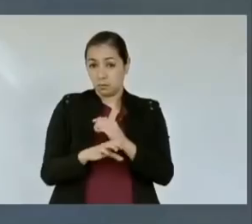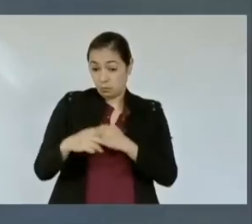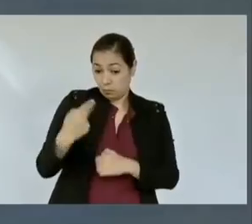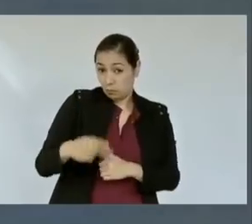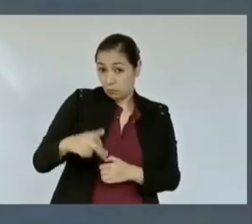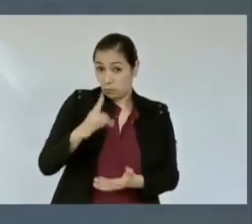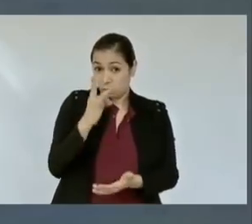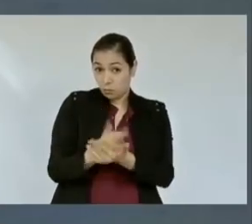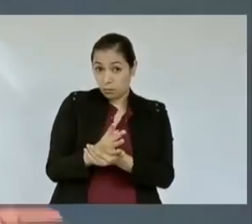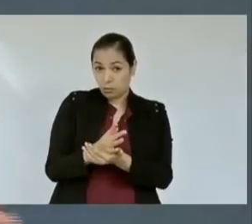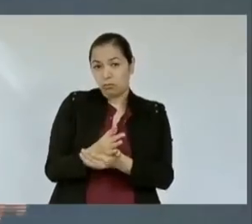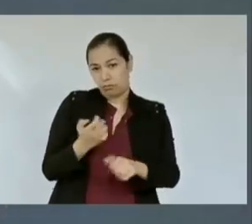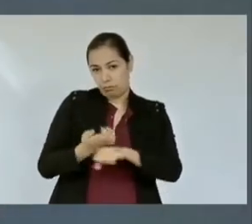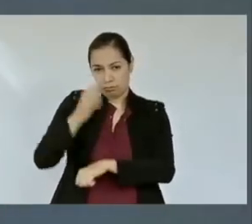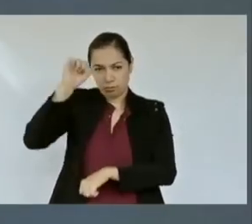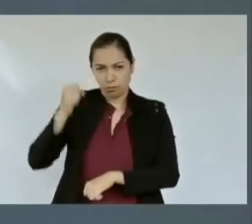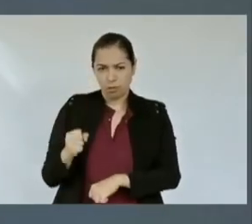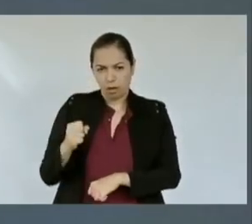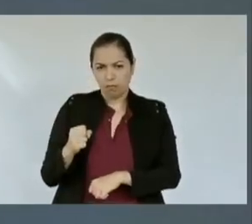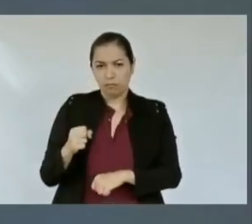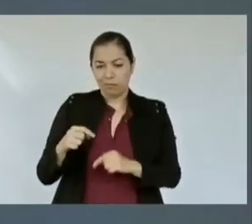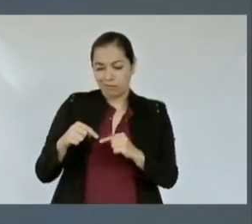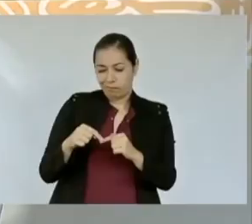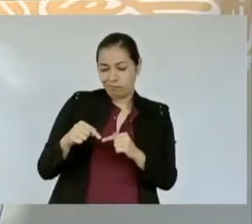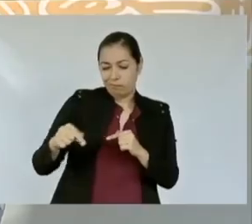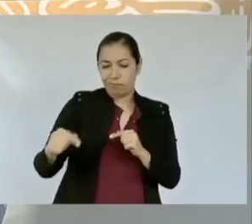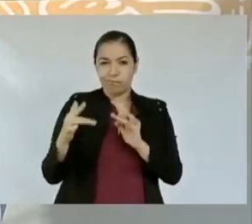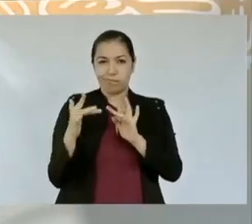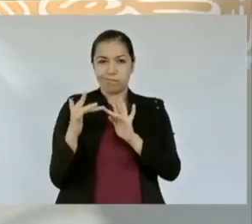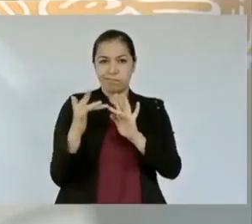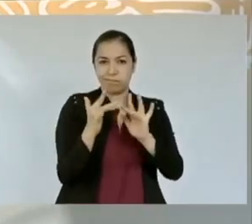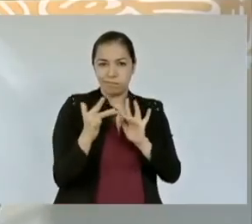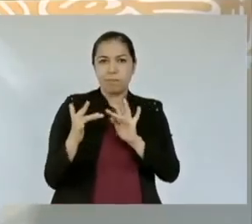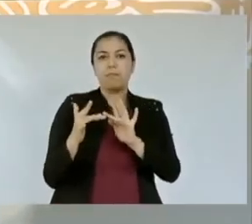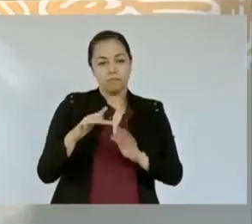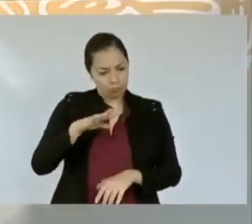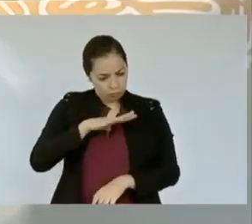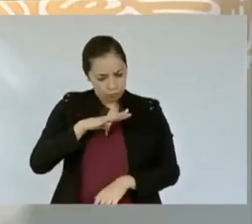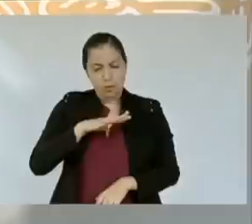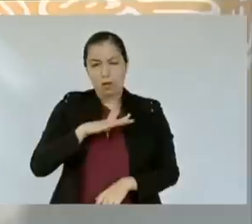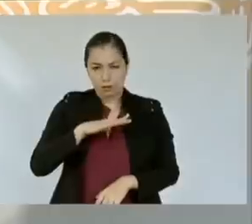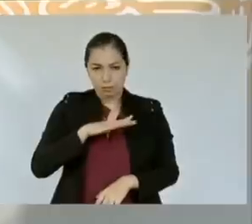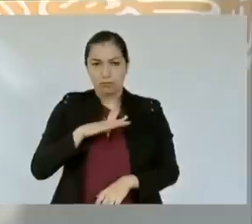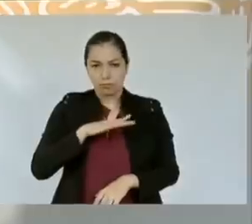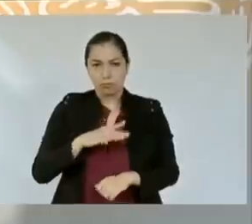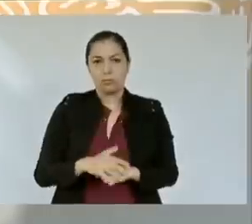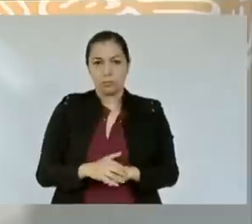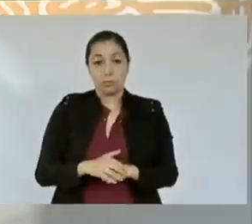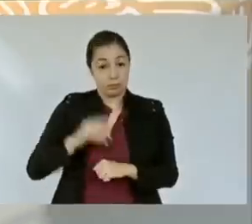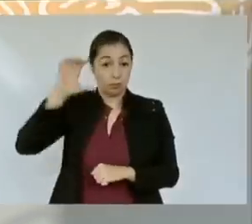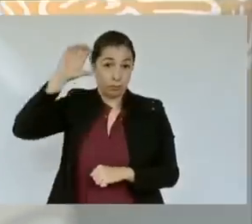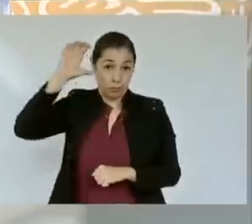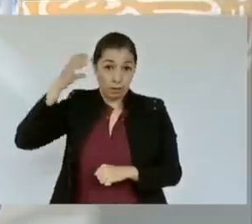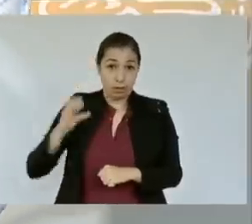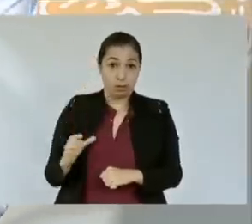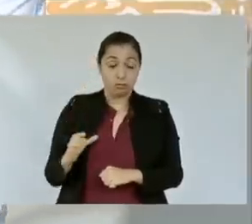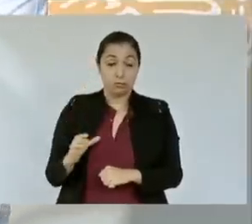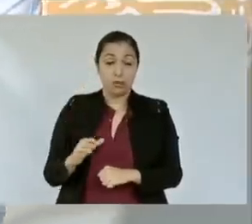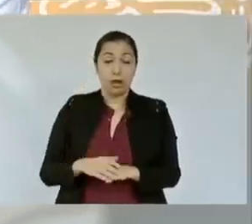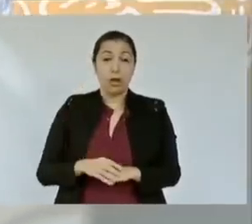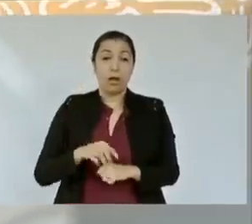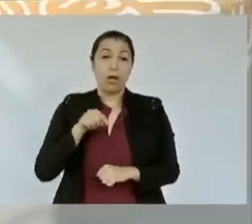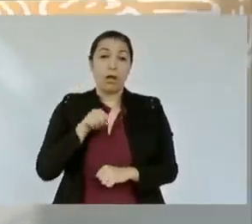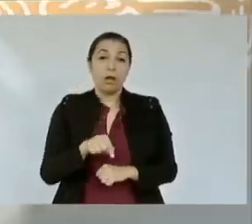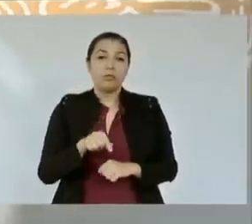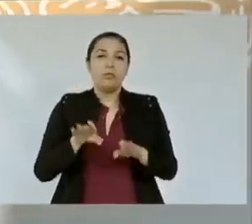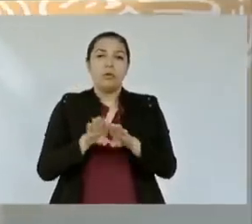pero toda su relación se tiene con Culiacán es